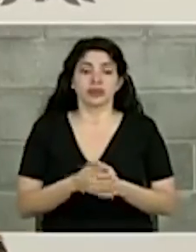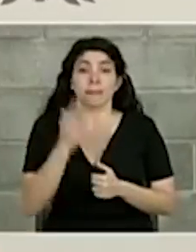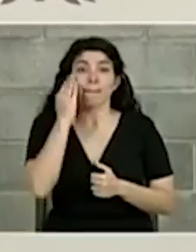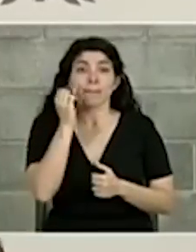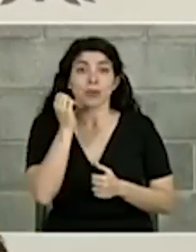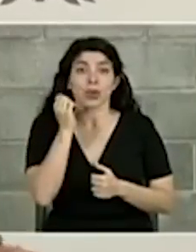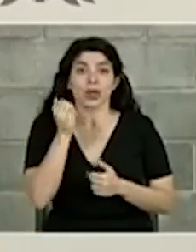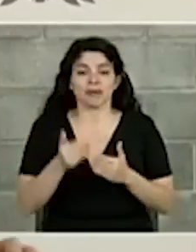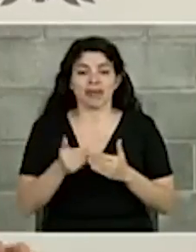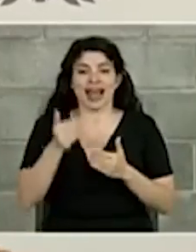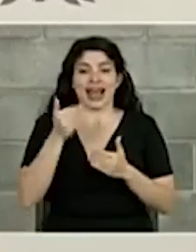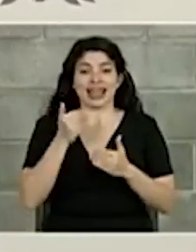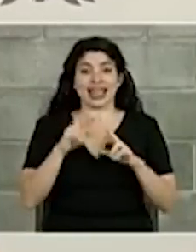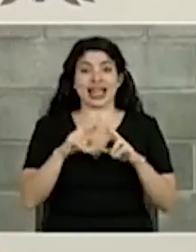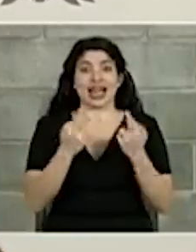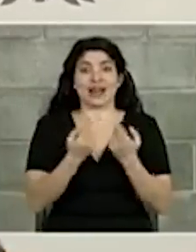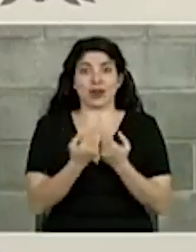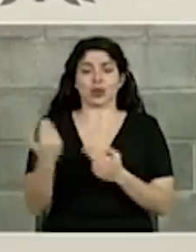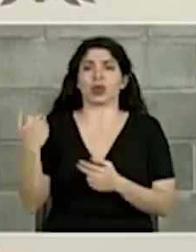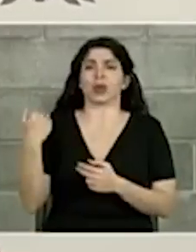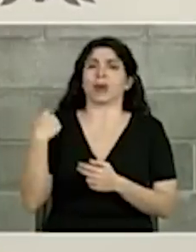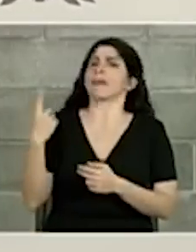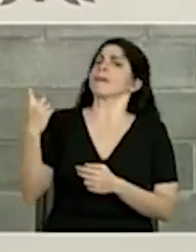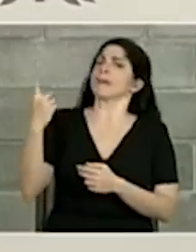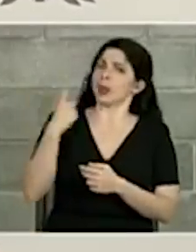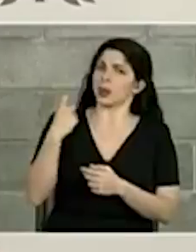porque previo a la sesión me consultaron,